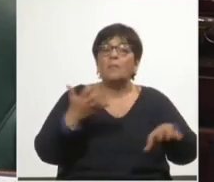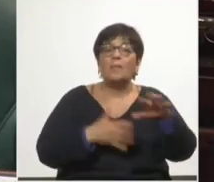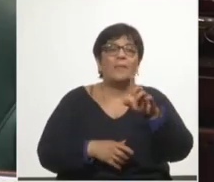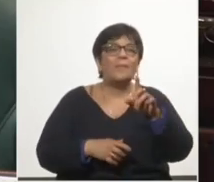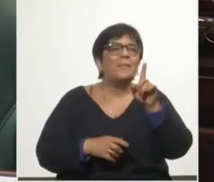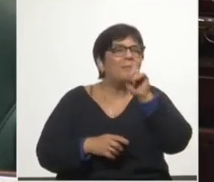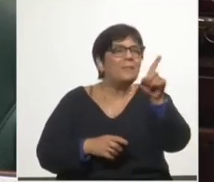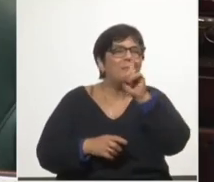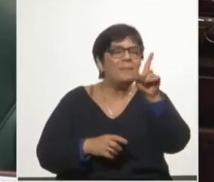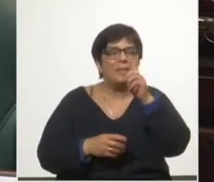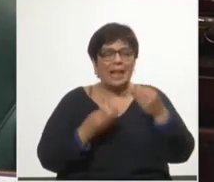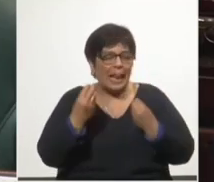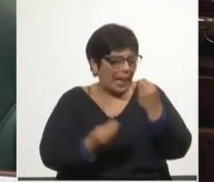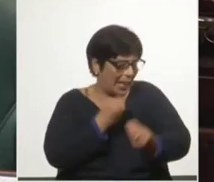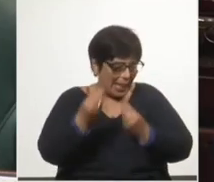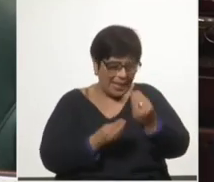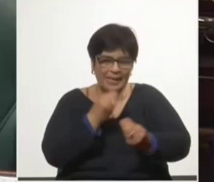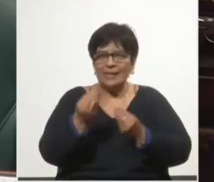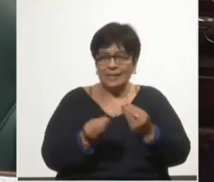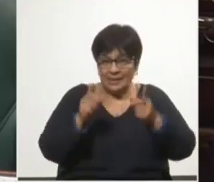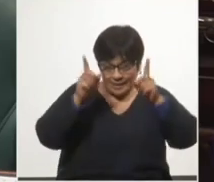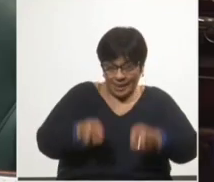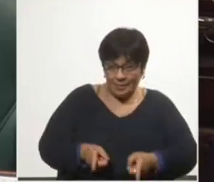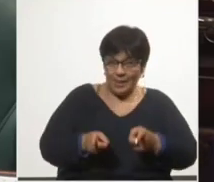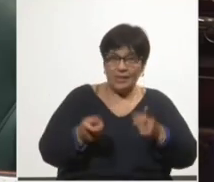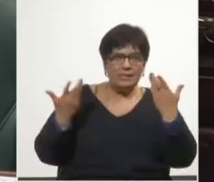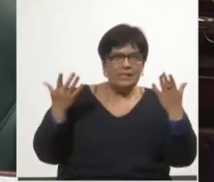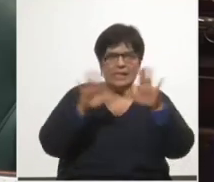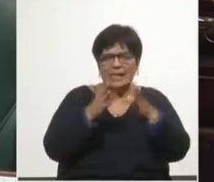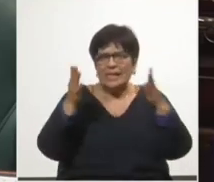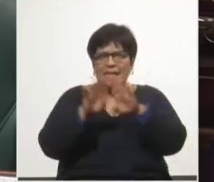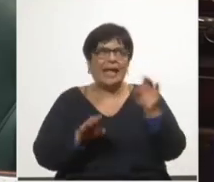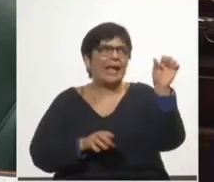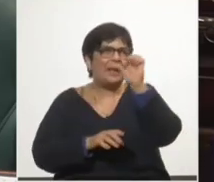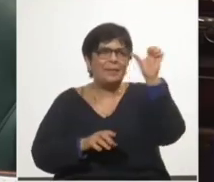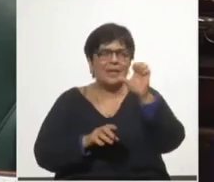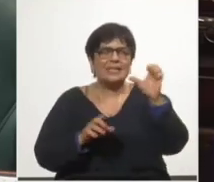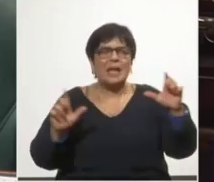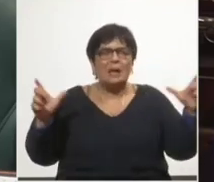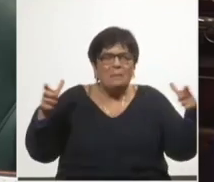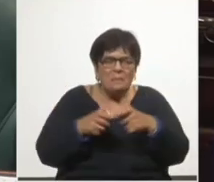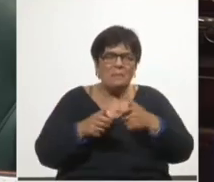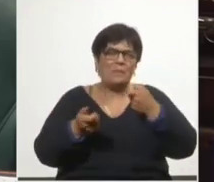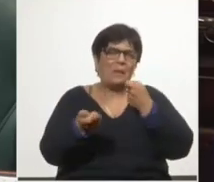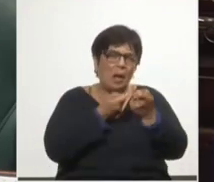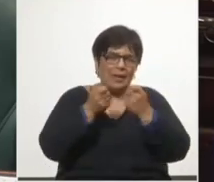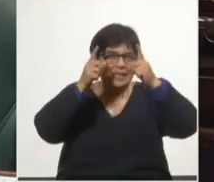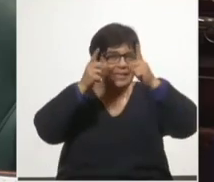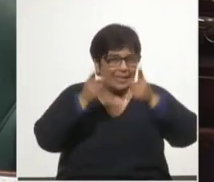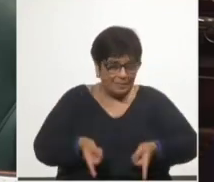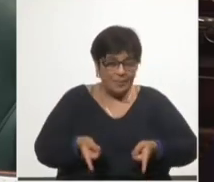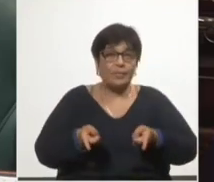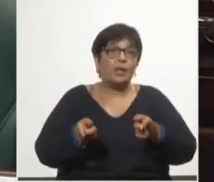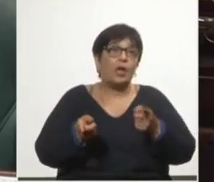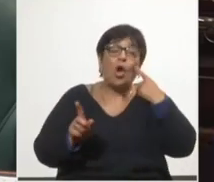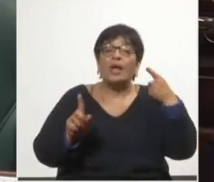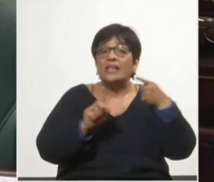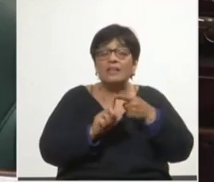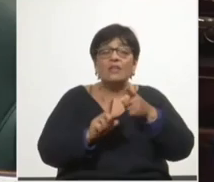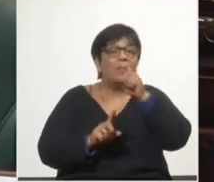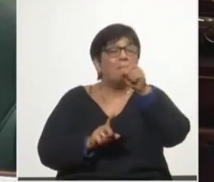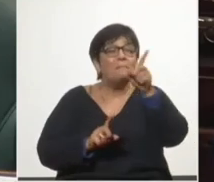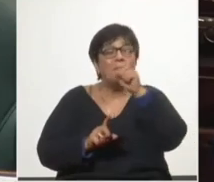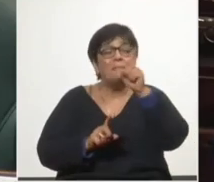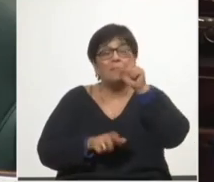de miles de puestos de trabajo, para que no cerraran micro y pequeños comercios y empresas, para que decenas de miles